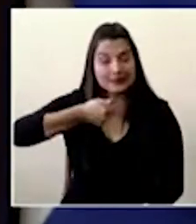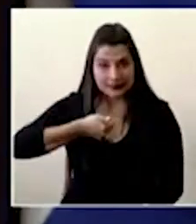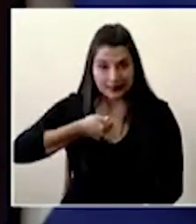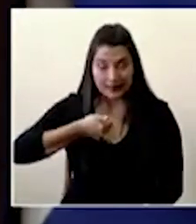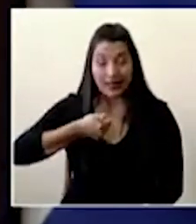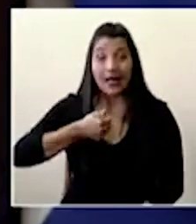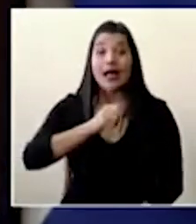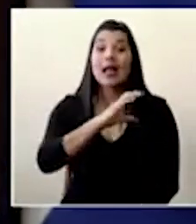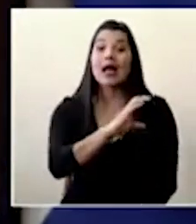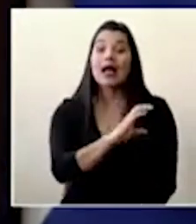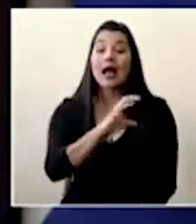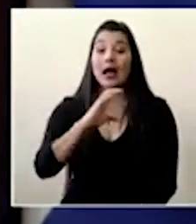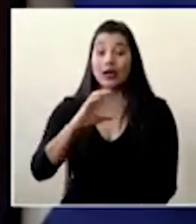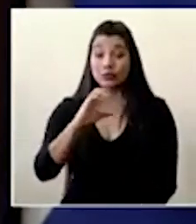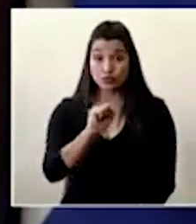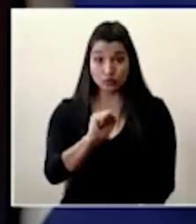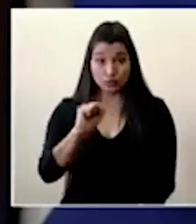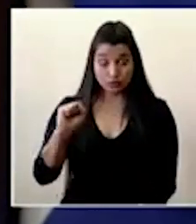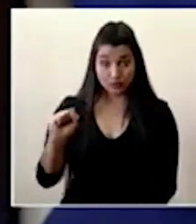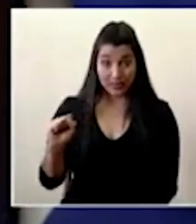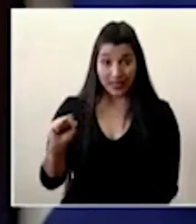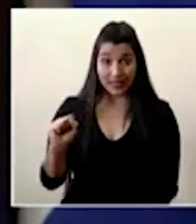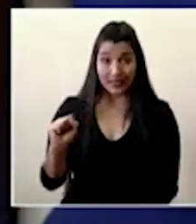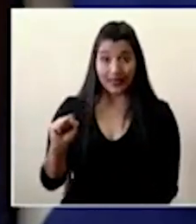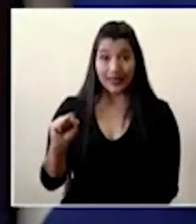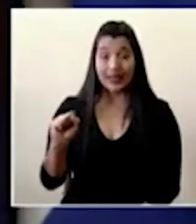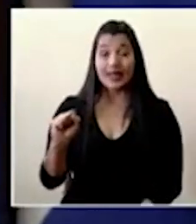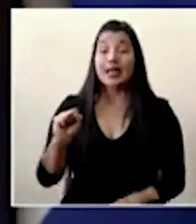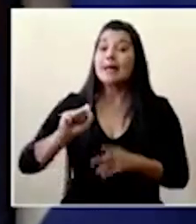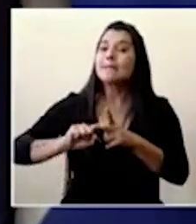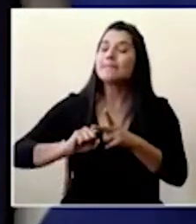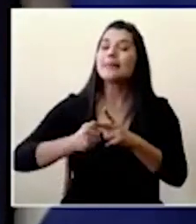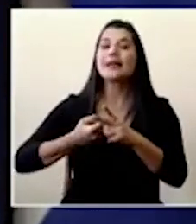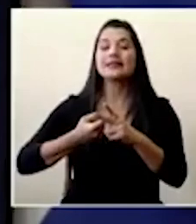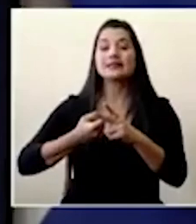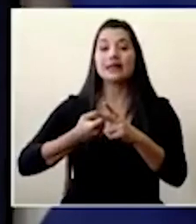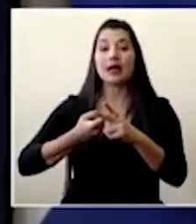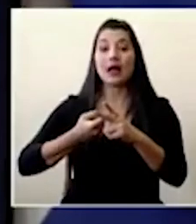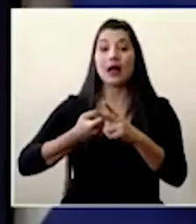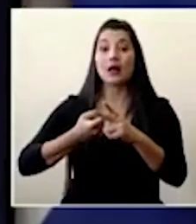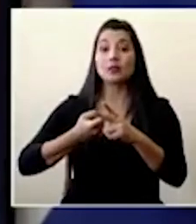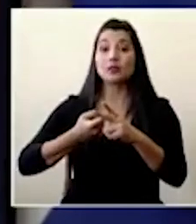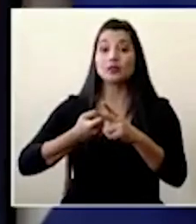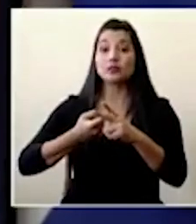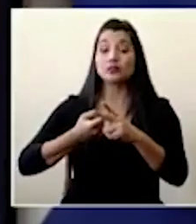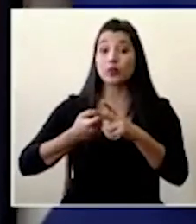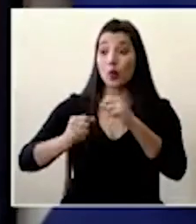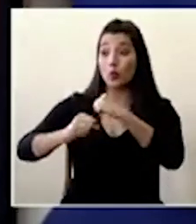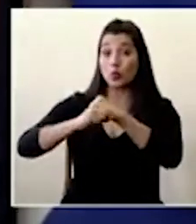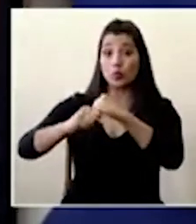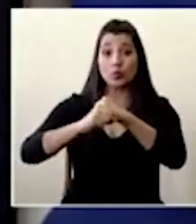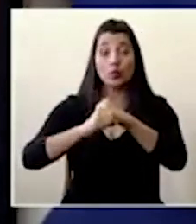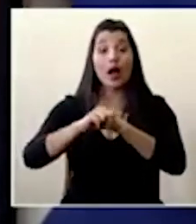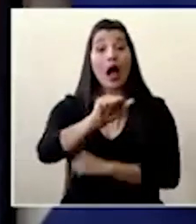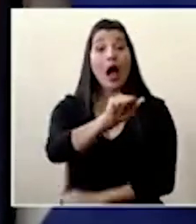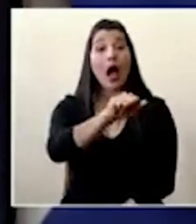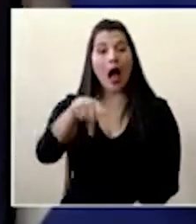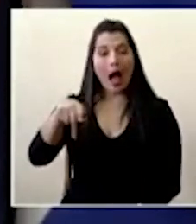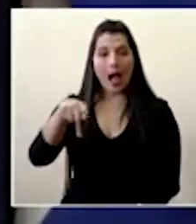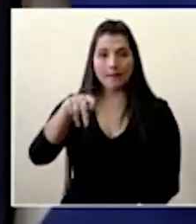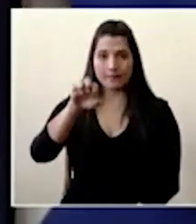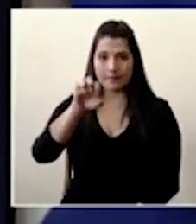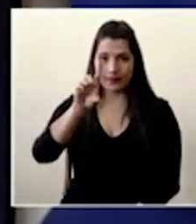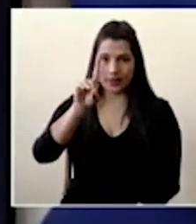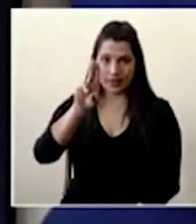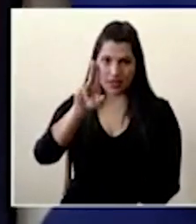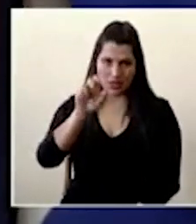la Caja Costarricense de Seguro Social va a estar lanzando con el app del EDUS, que ya muchos